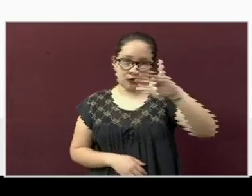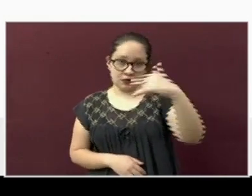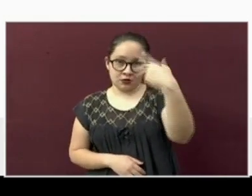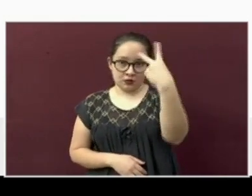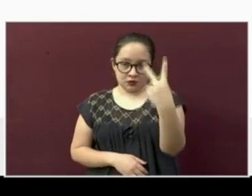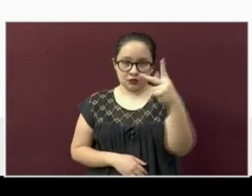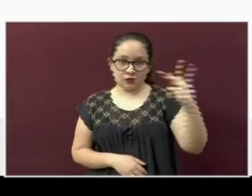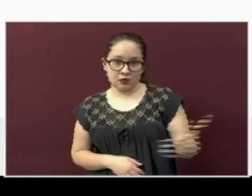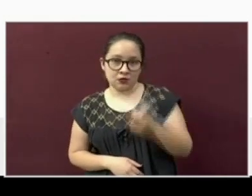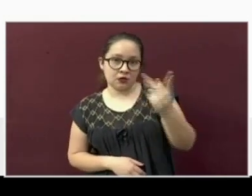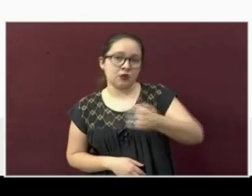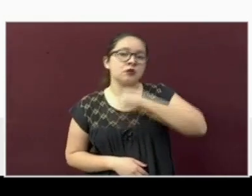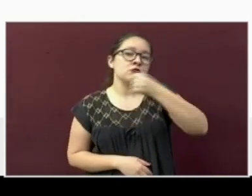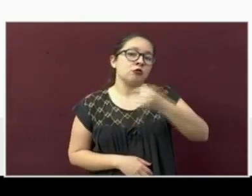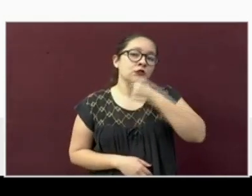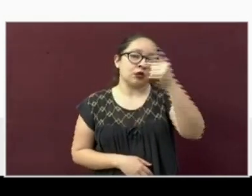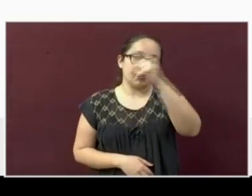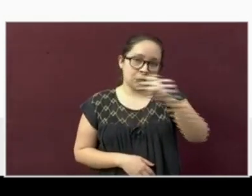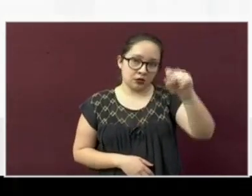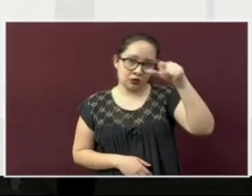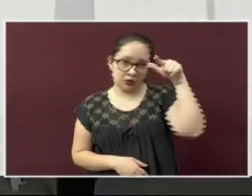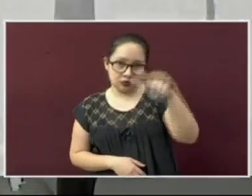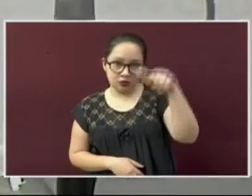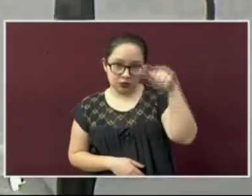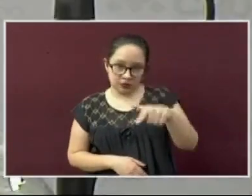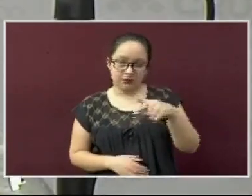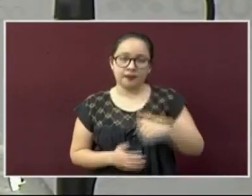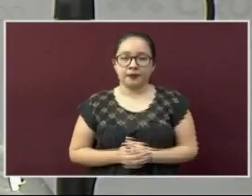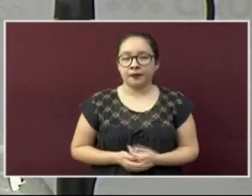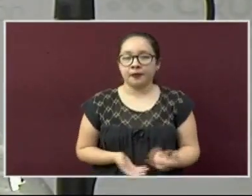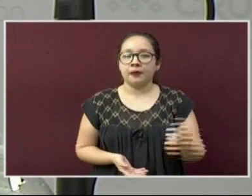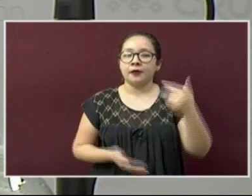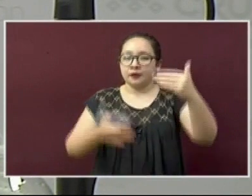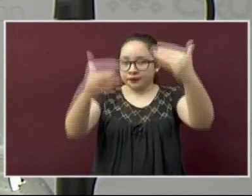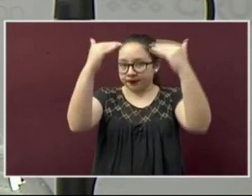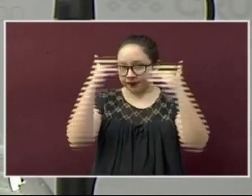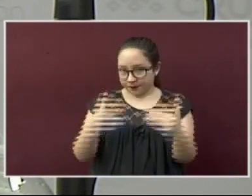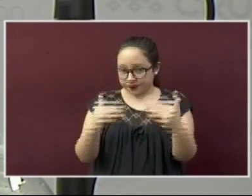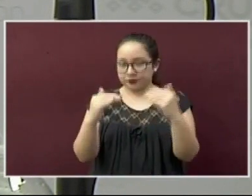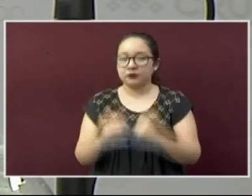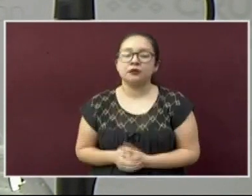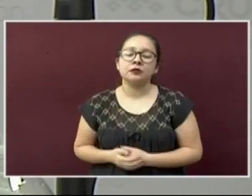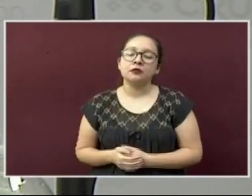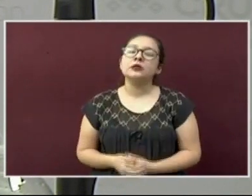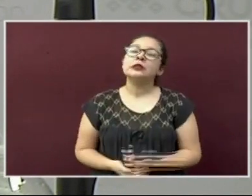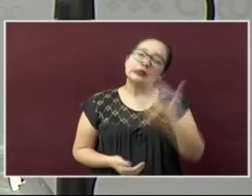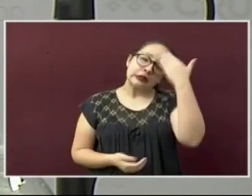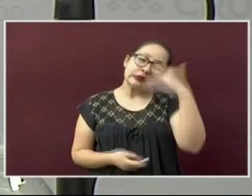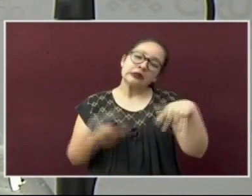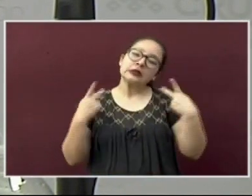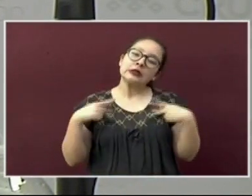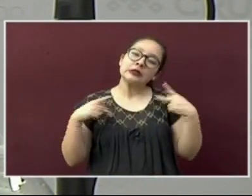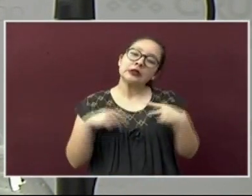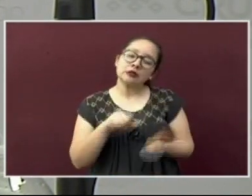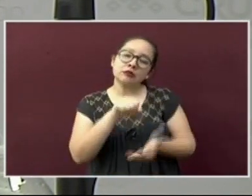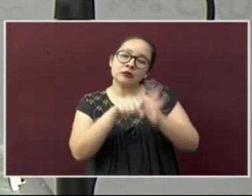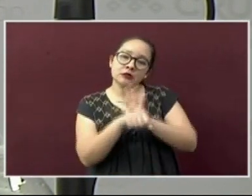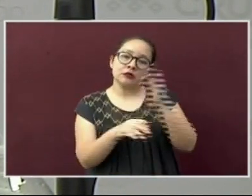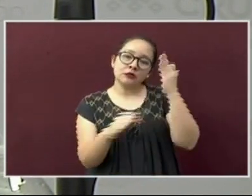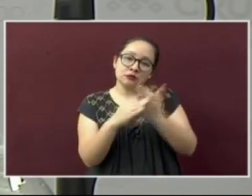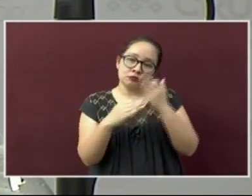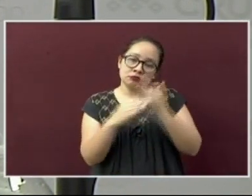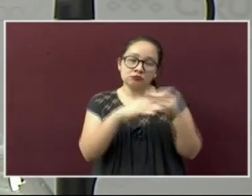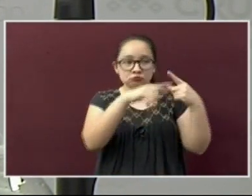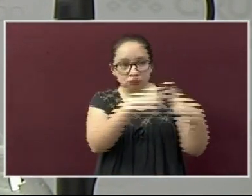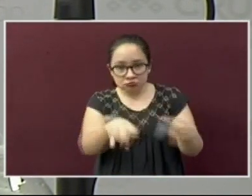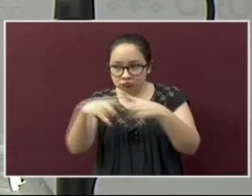Y Pueblo Viejo ciento diecisiete. Como se pueden dar cuenta los casos positivos activos continúan presentándose